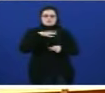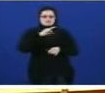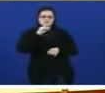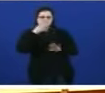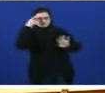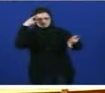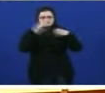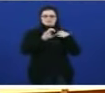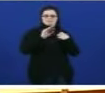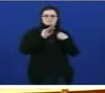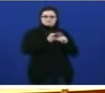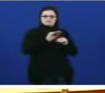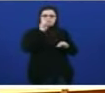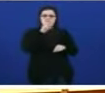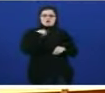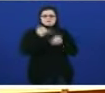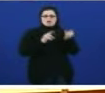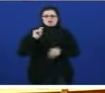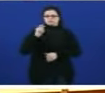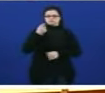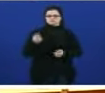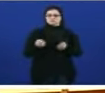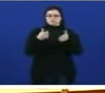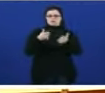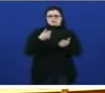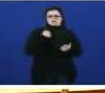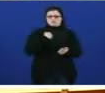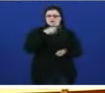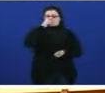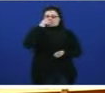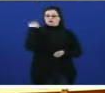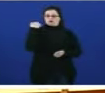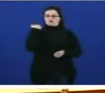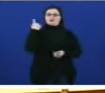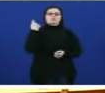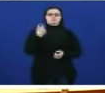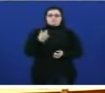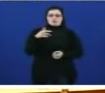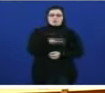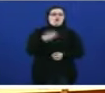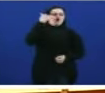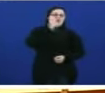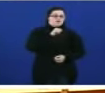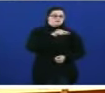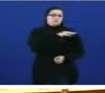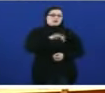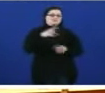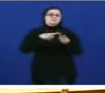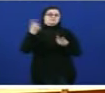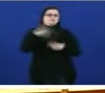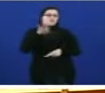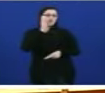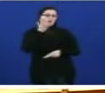Mensase por certo que tivo pouco éxito lembrolle as últimas fichases de Ourense e tamén as mocións de censura que patrocino o señor